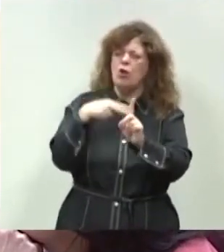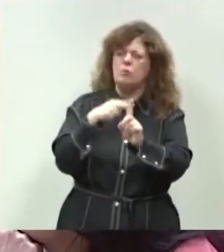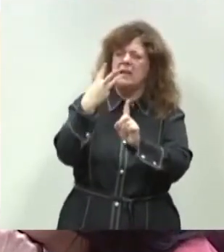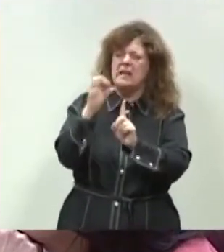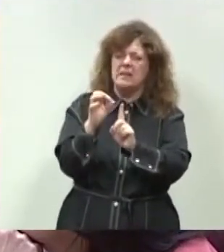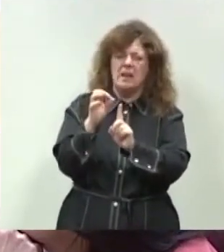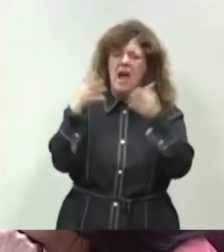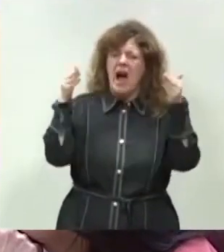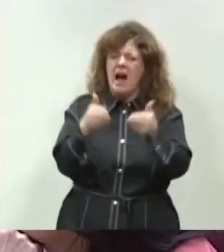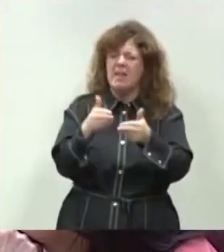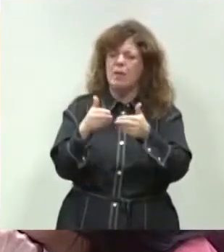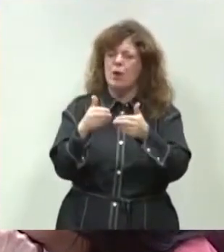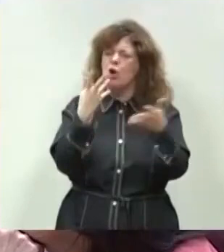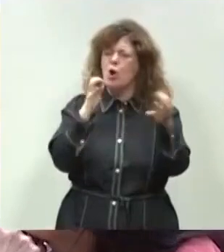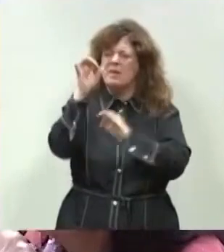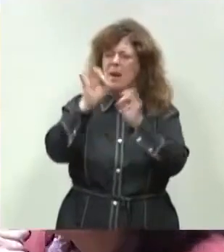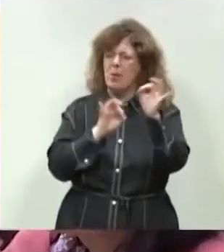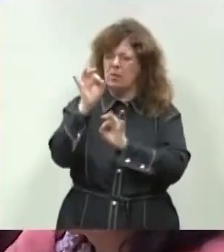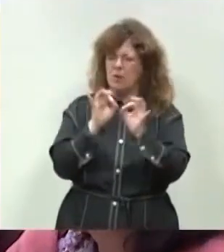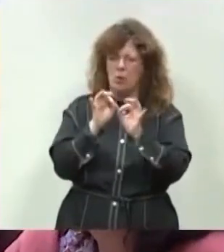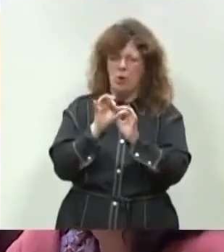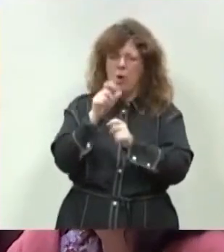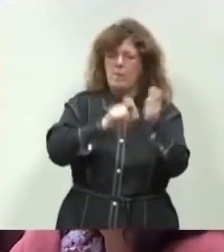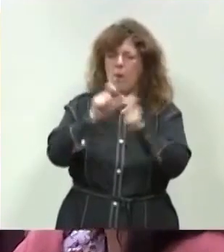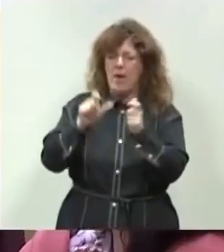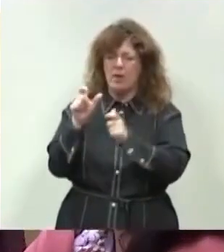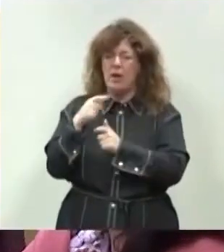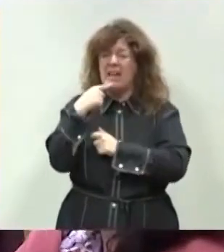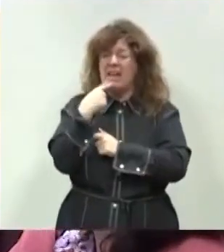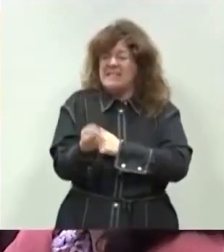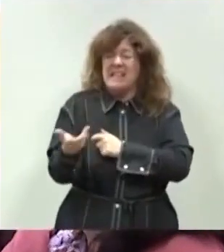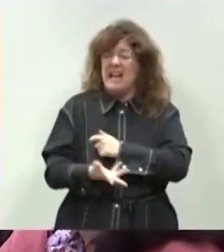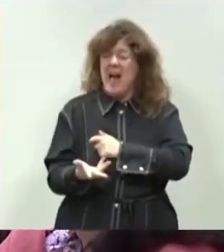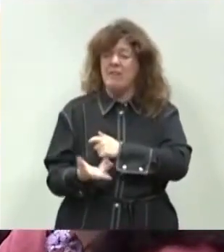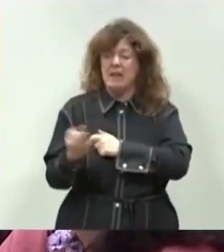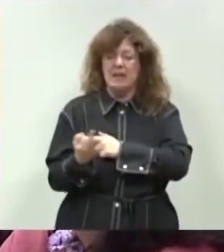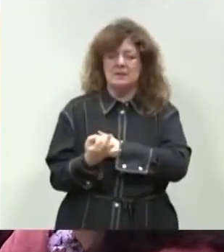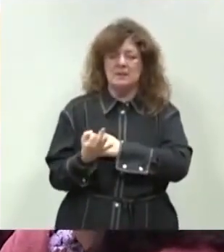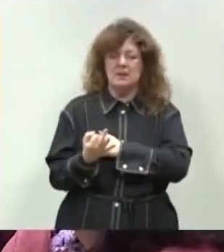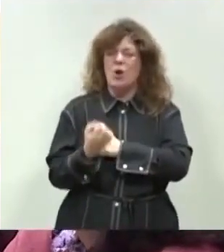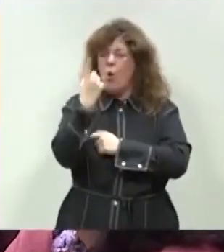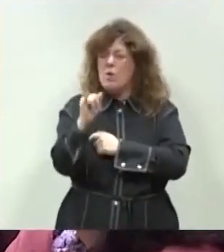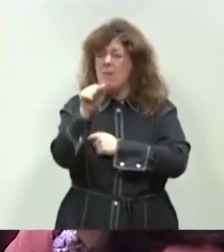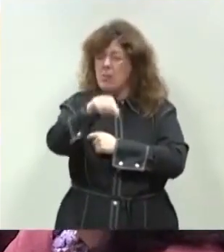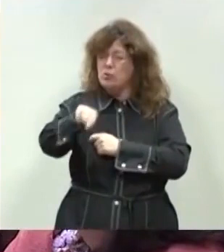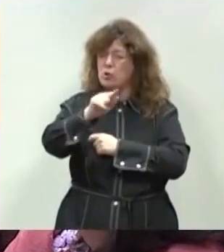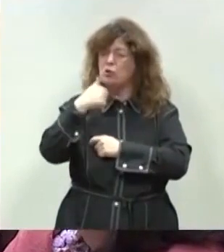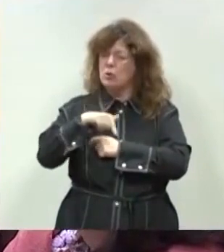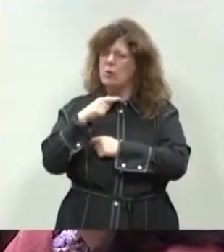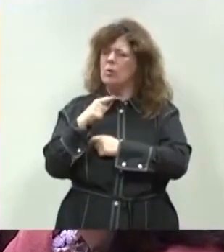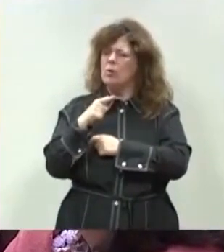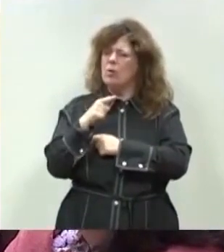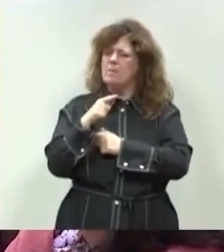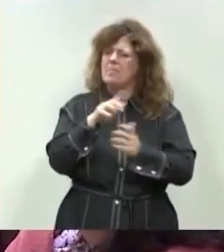de atender al menos al 90% de la población. Lo que sí que es grave es, como ustedes una vez más, cómo han